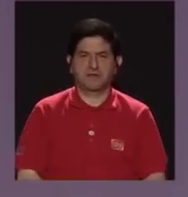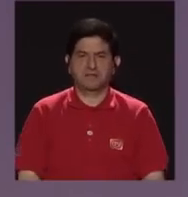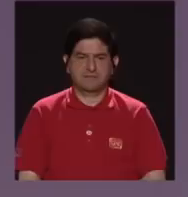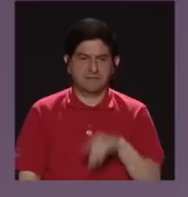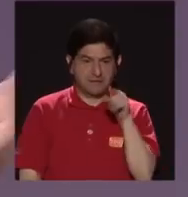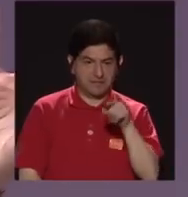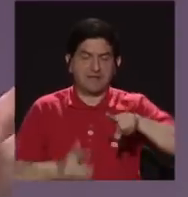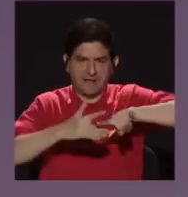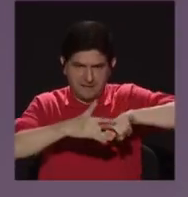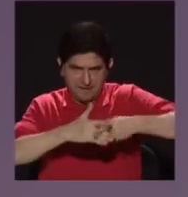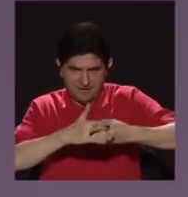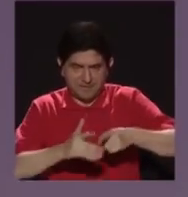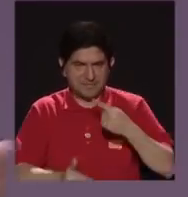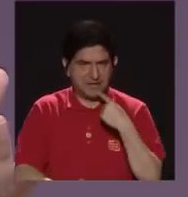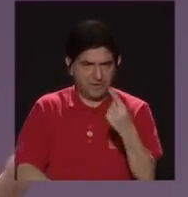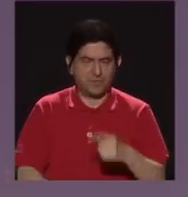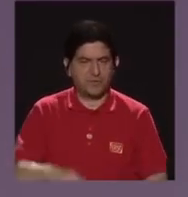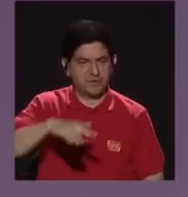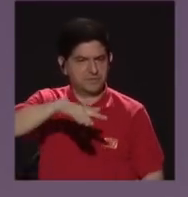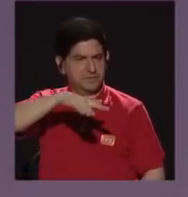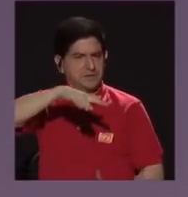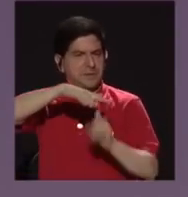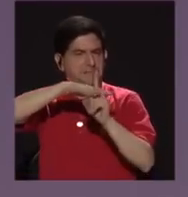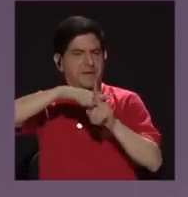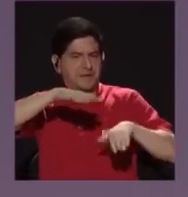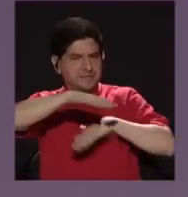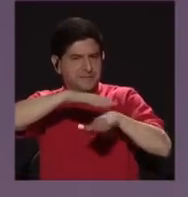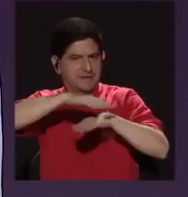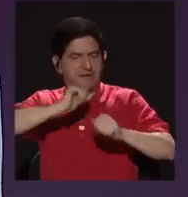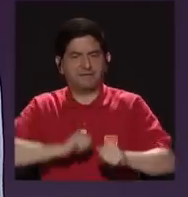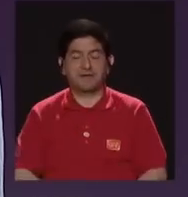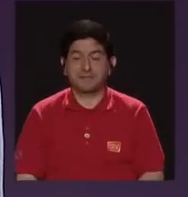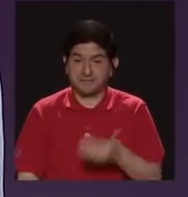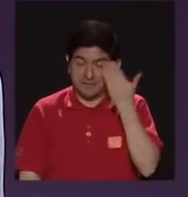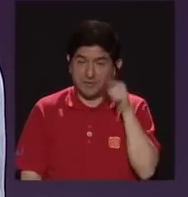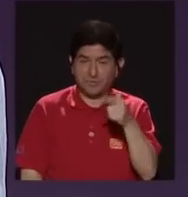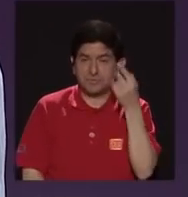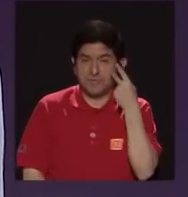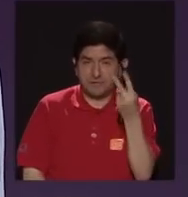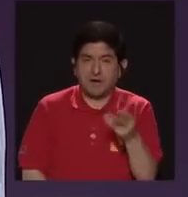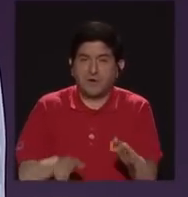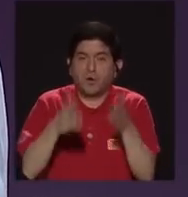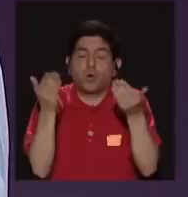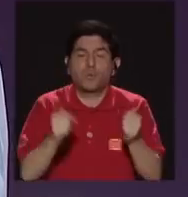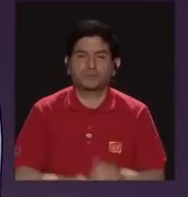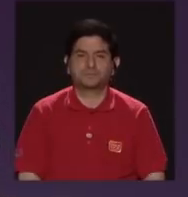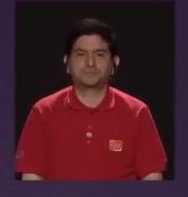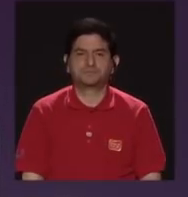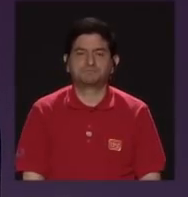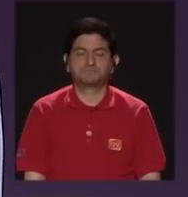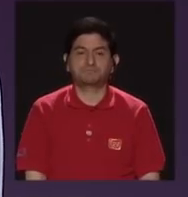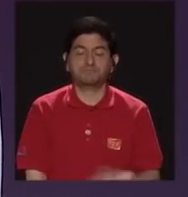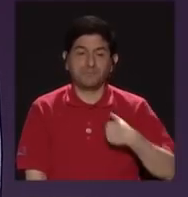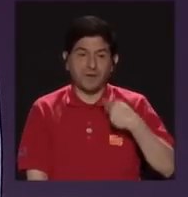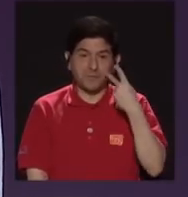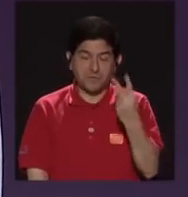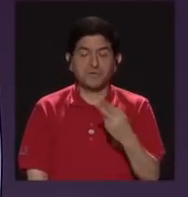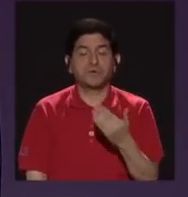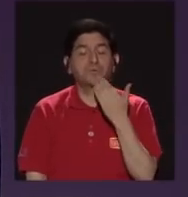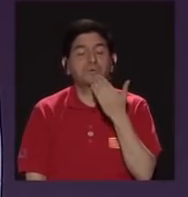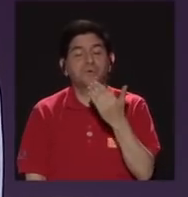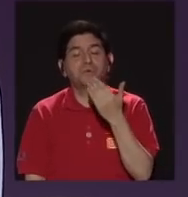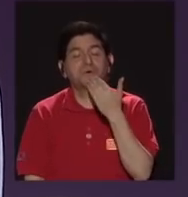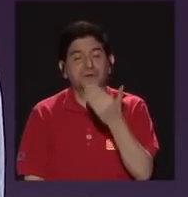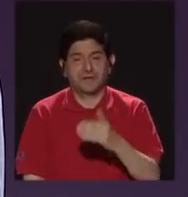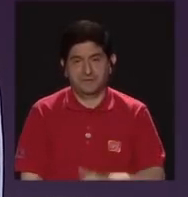debería venir, como tú dices, emerger desde las bases, ¿verdad? No sé cómo lo ves tú, Yuli. Pues lo veo con gratitud,